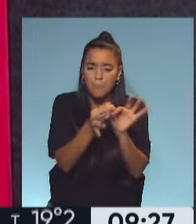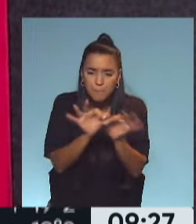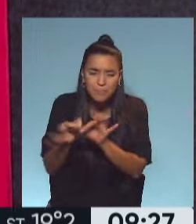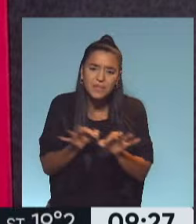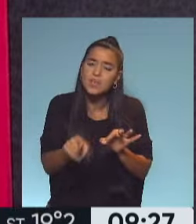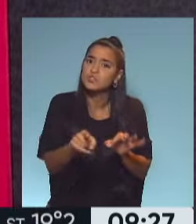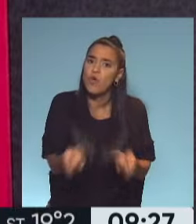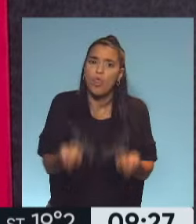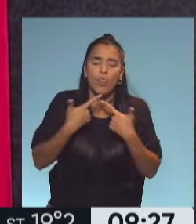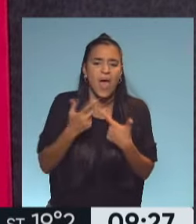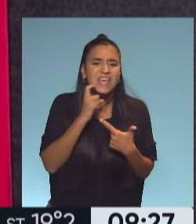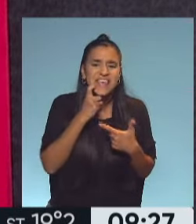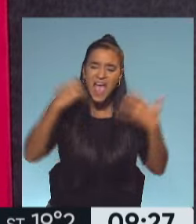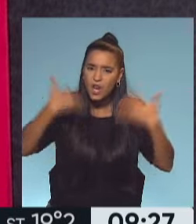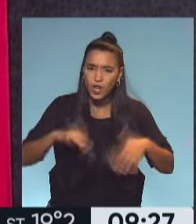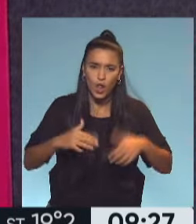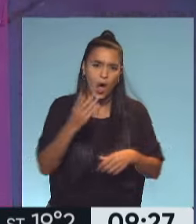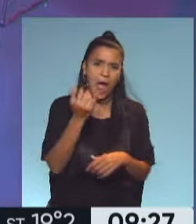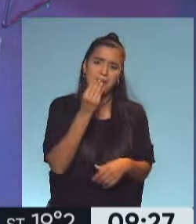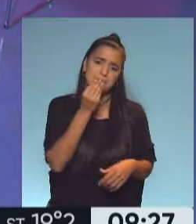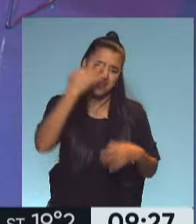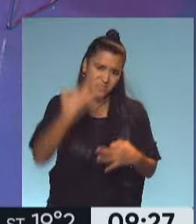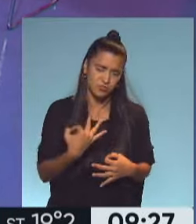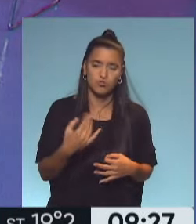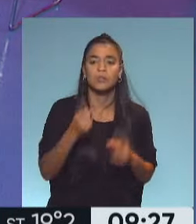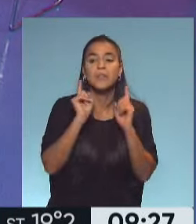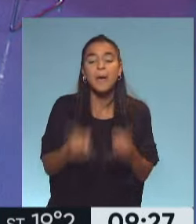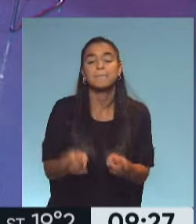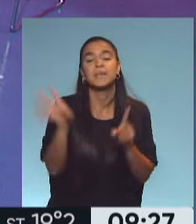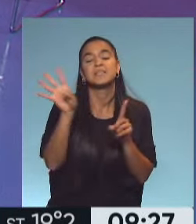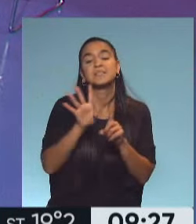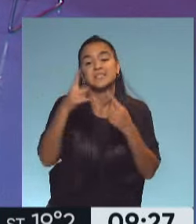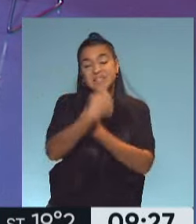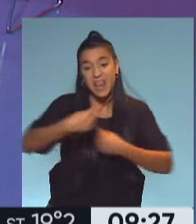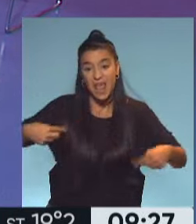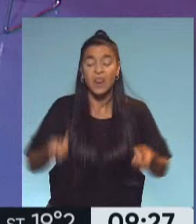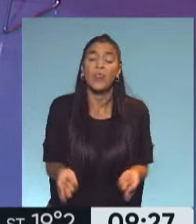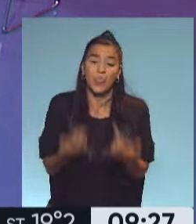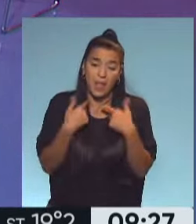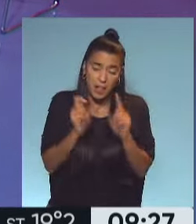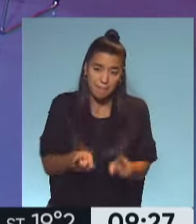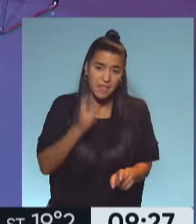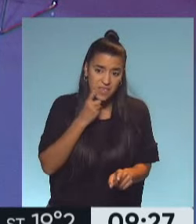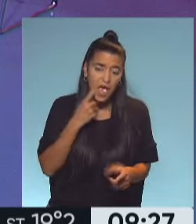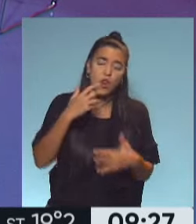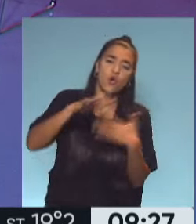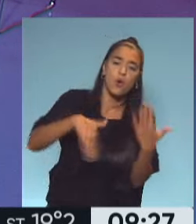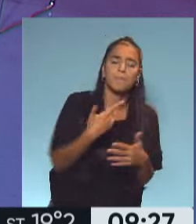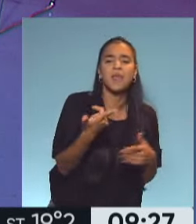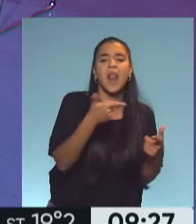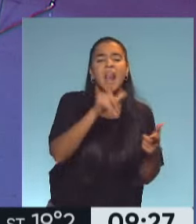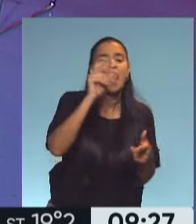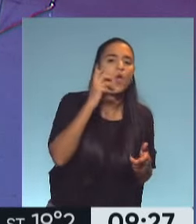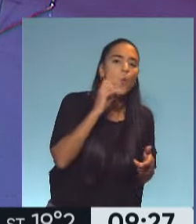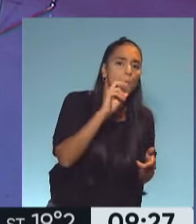una gran fuente de hierro para nuestra alimentación y también lo que son cereales va a estar aportando hierro, entonces ir combinando legumbres